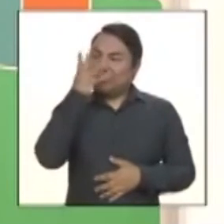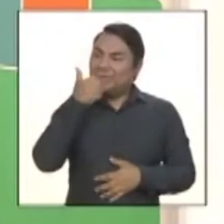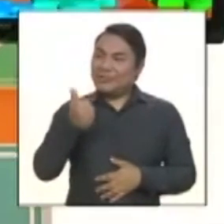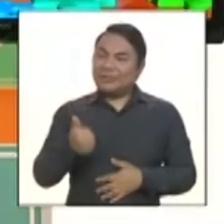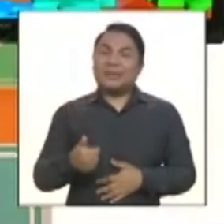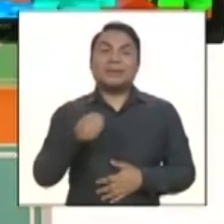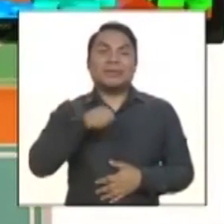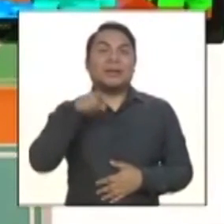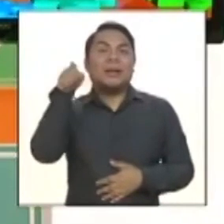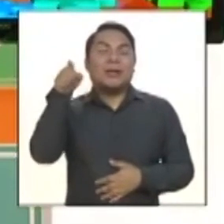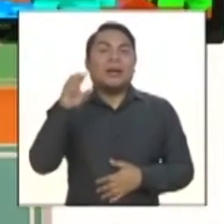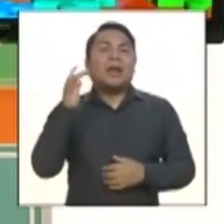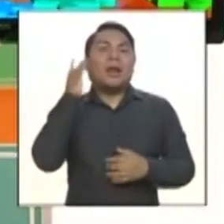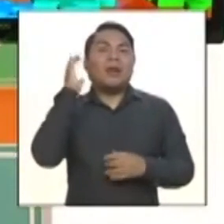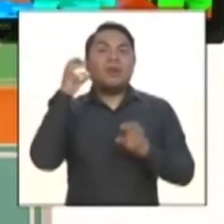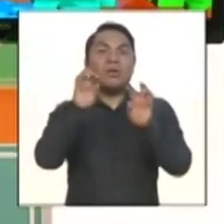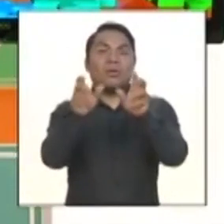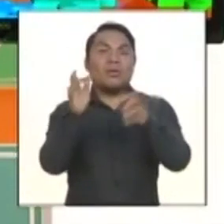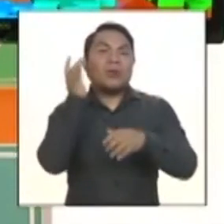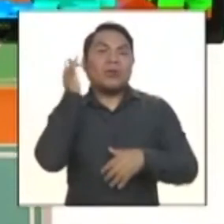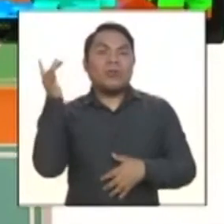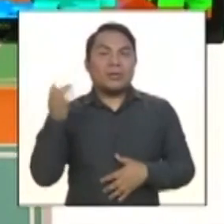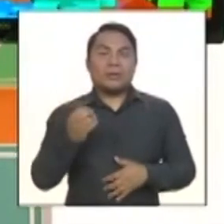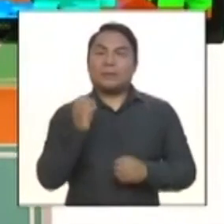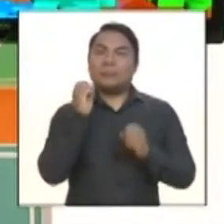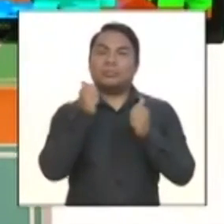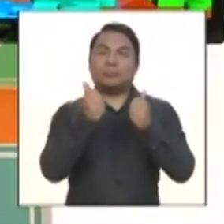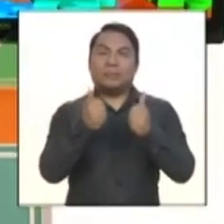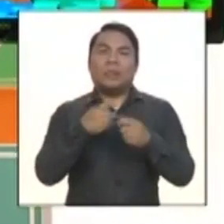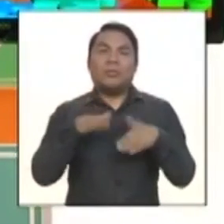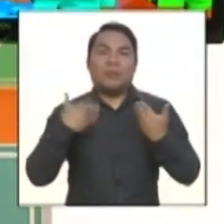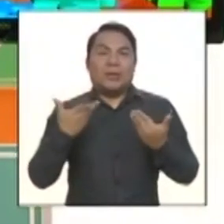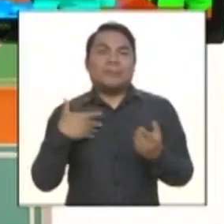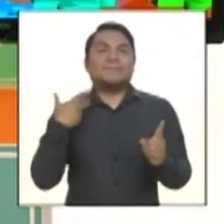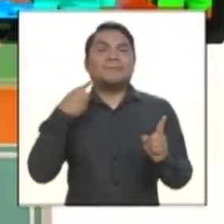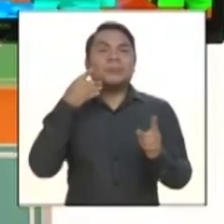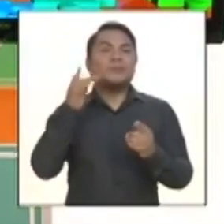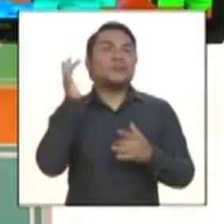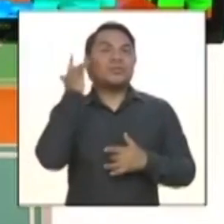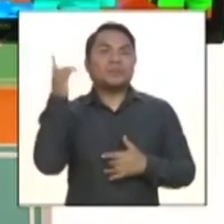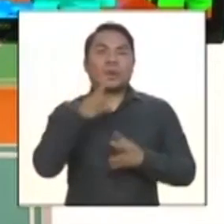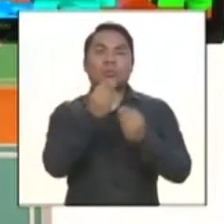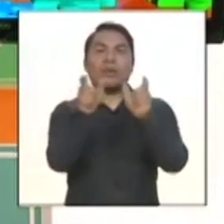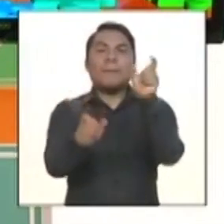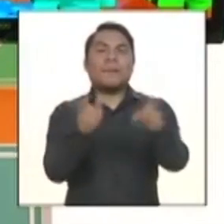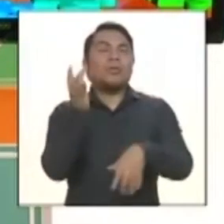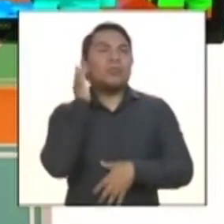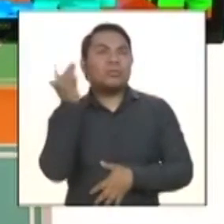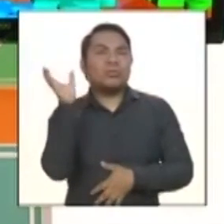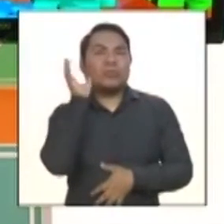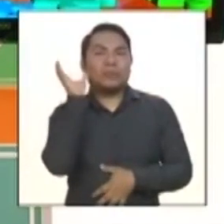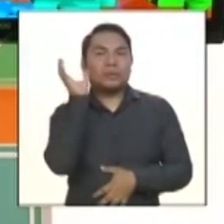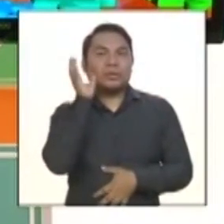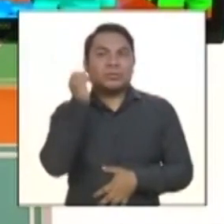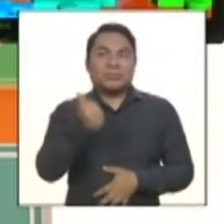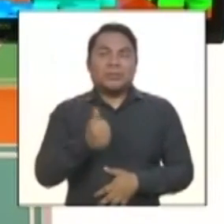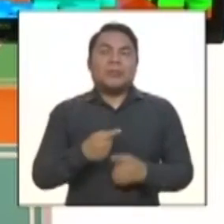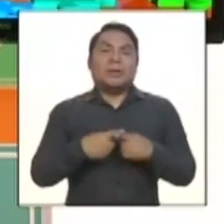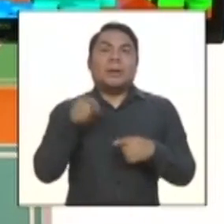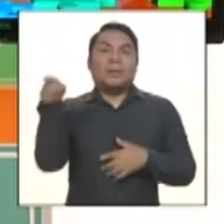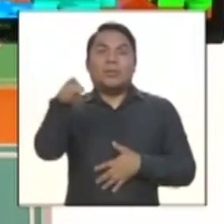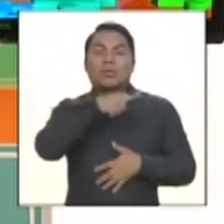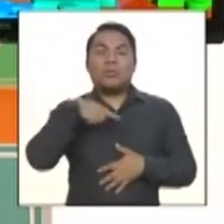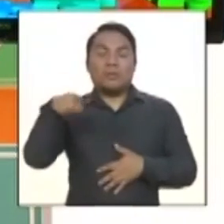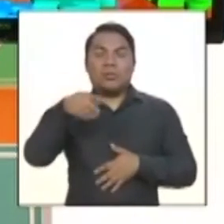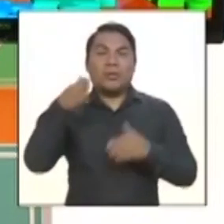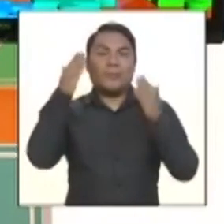Tú sabes que la radio es algo mágica, porque puedes llegar a mucha gente. Y a través del programa yo llego a muchísimas personas migrantes, porque está dirigida a la comunidad